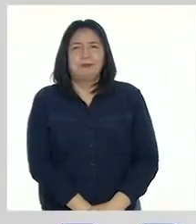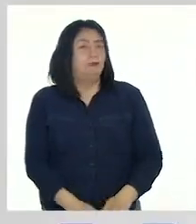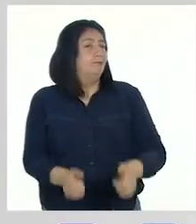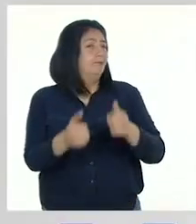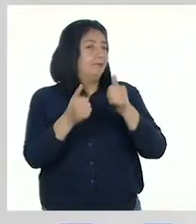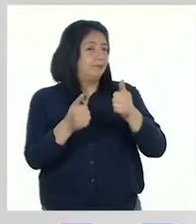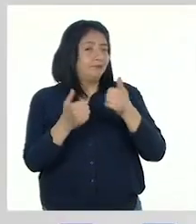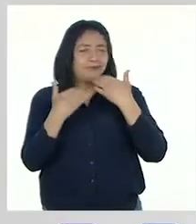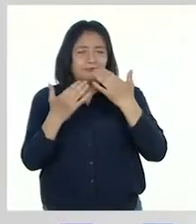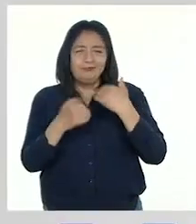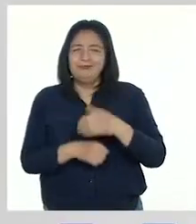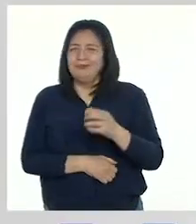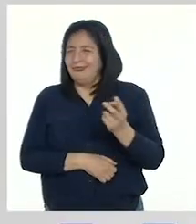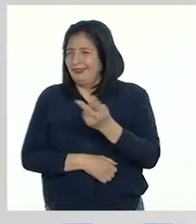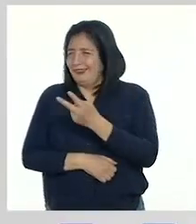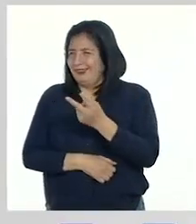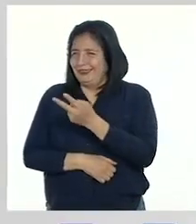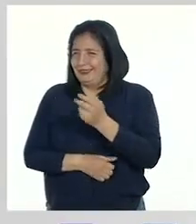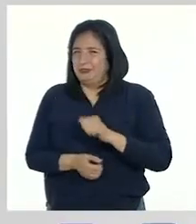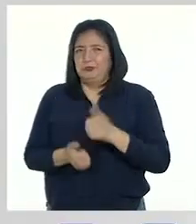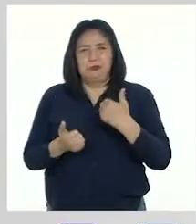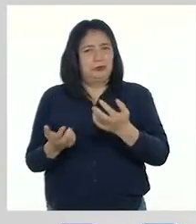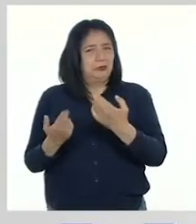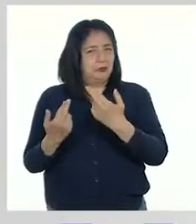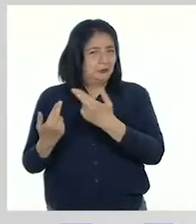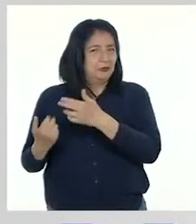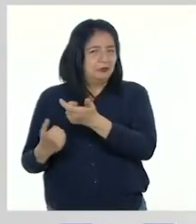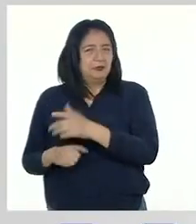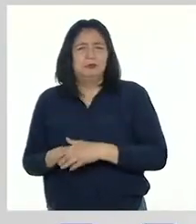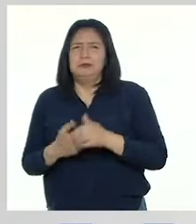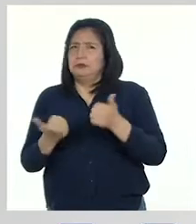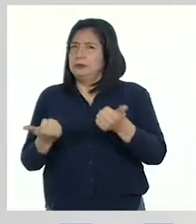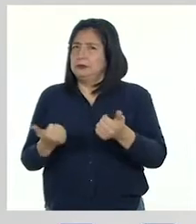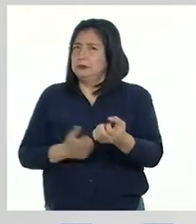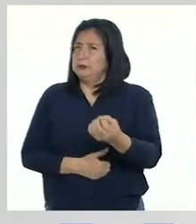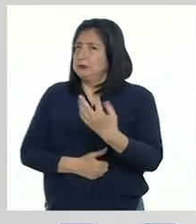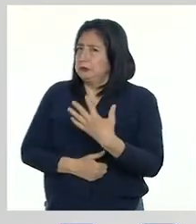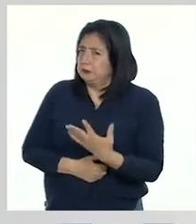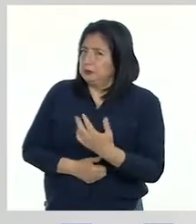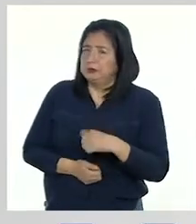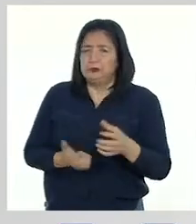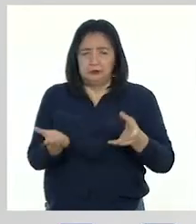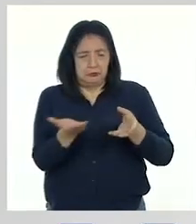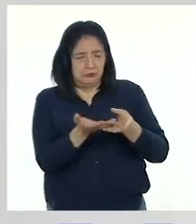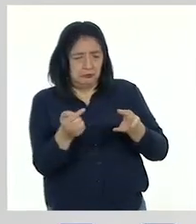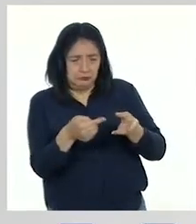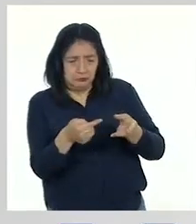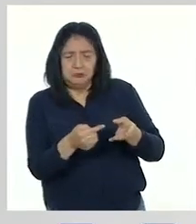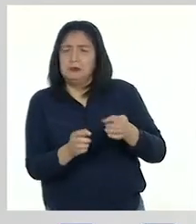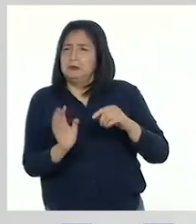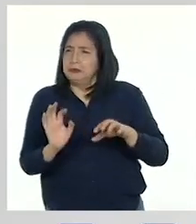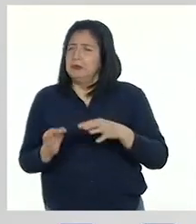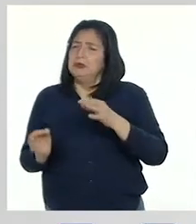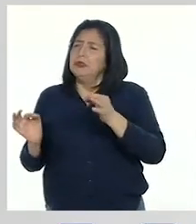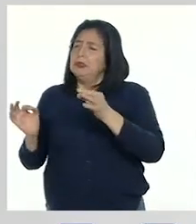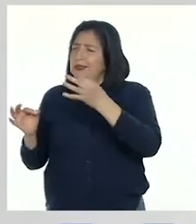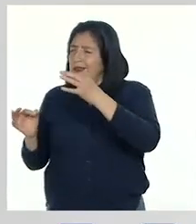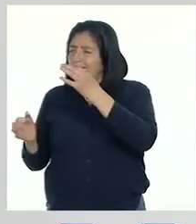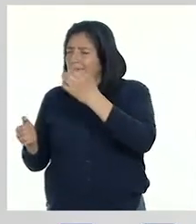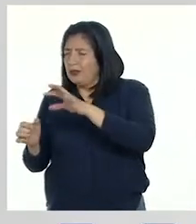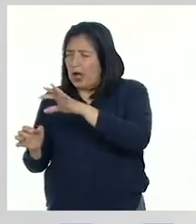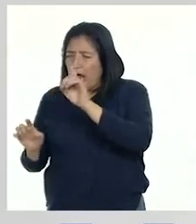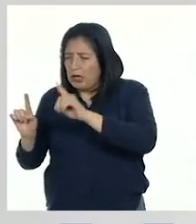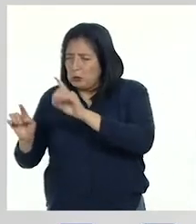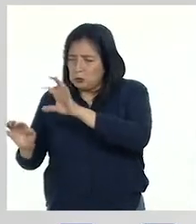Muchas gracias, Nashli y Alejandra, por sus respuestas. Como bien lo han dicho, el portafolio nos permite guardar los productos